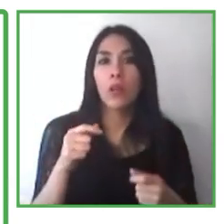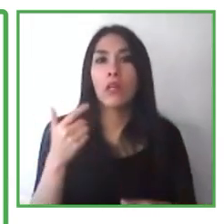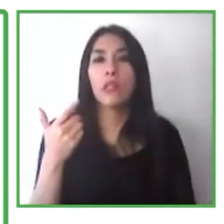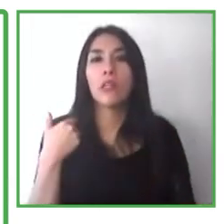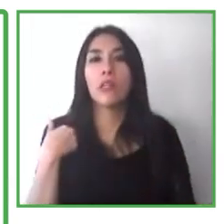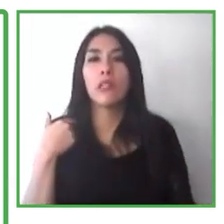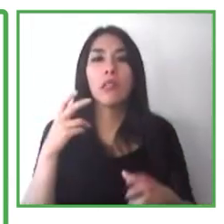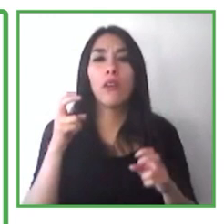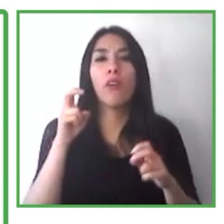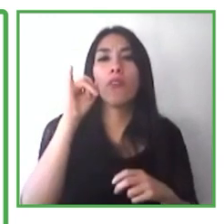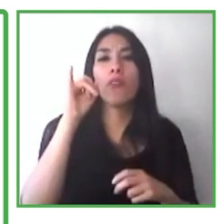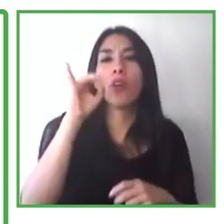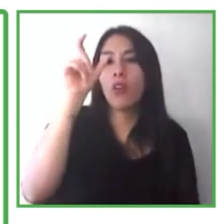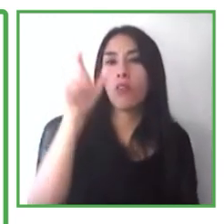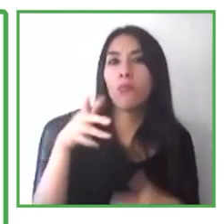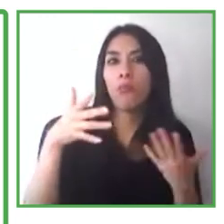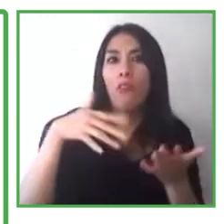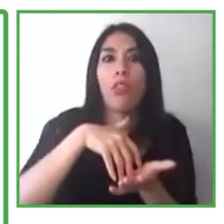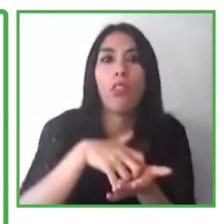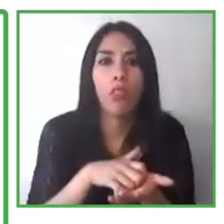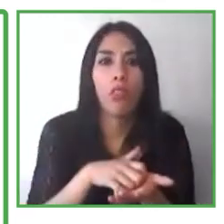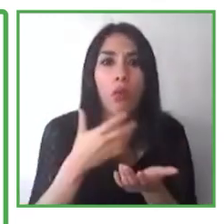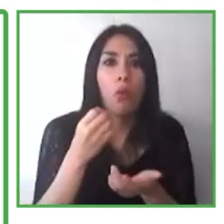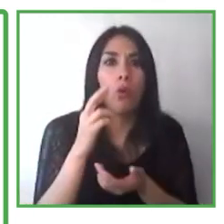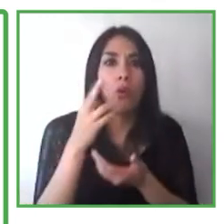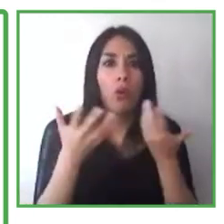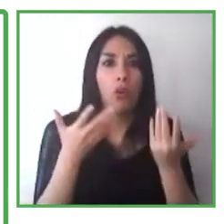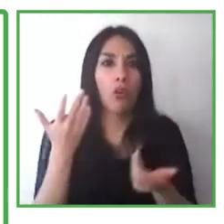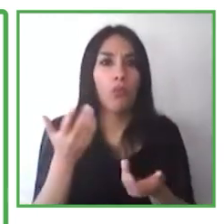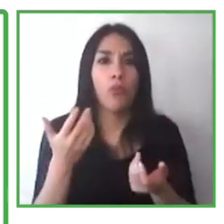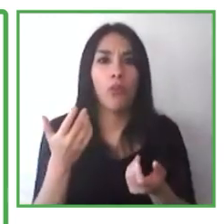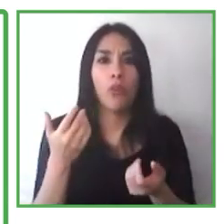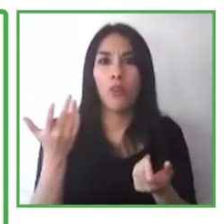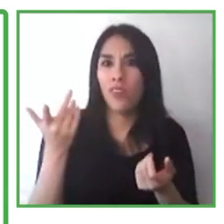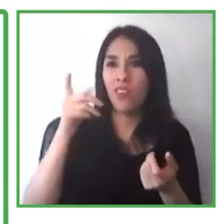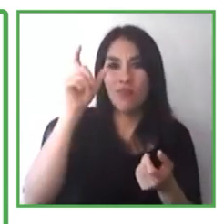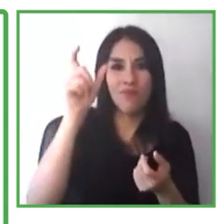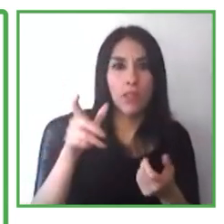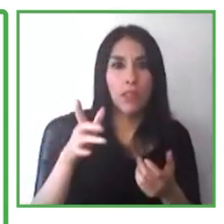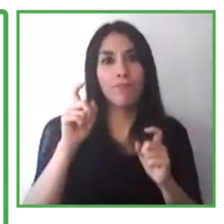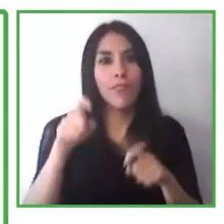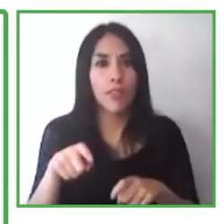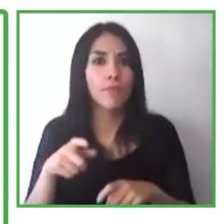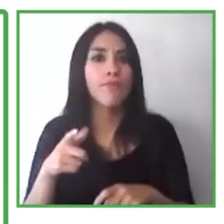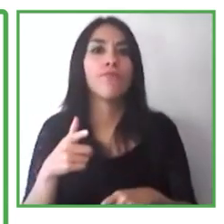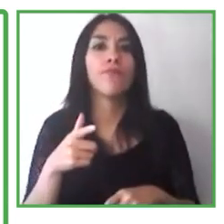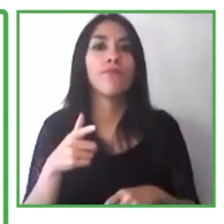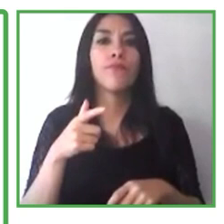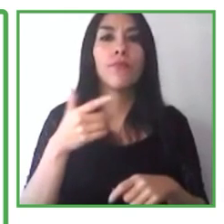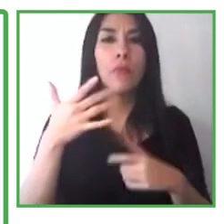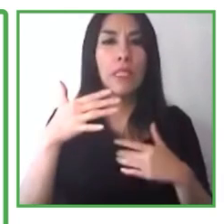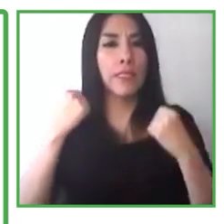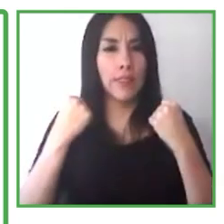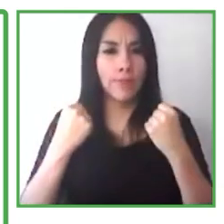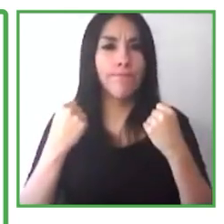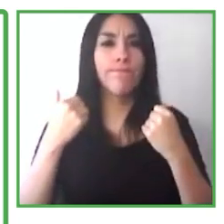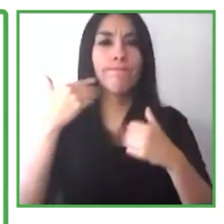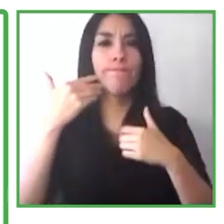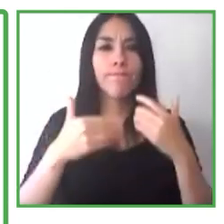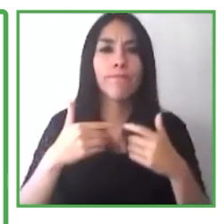según estas concepciones no van a cumplir con las metas, con los tiempos. Todos estos estereotipos bastante básicos tienen que ser desmantelados.